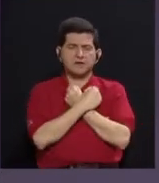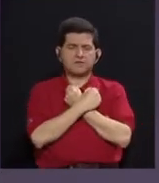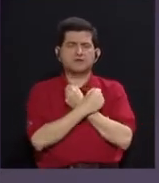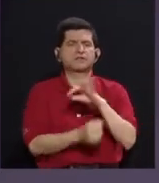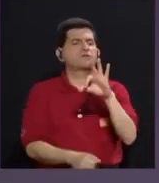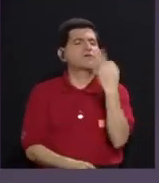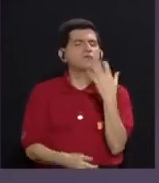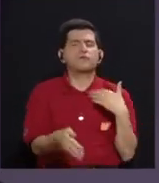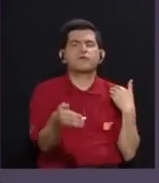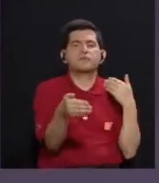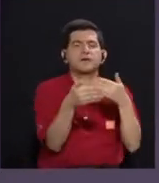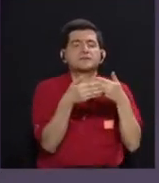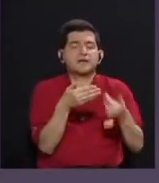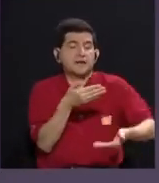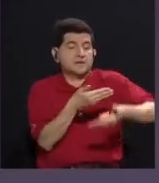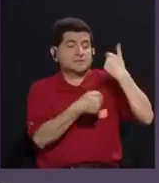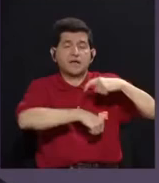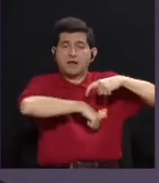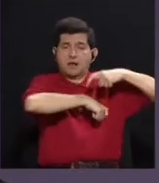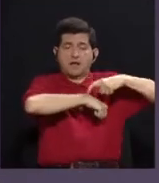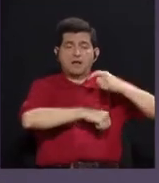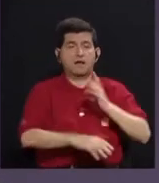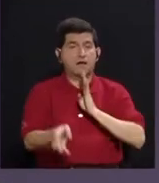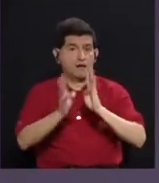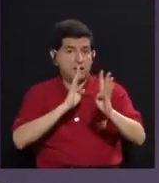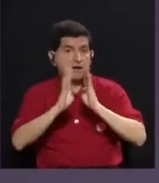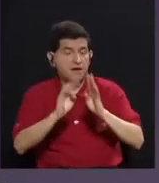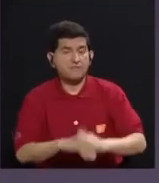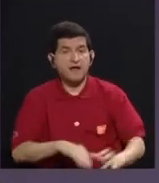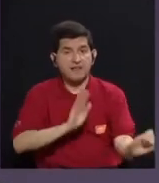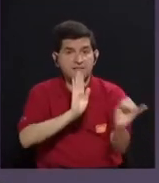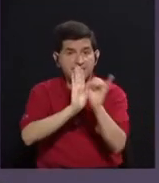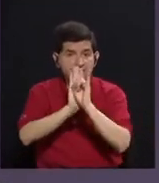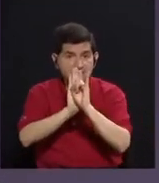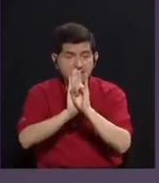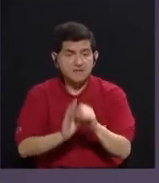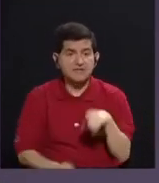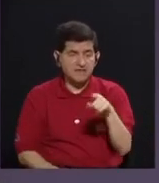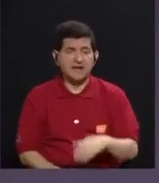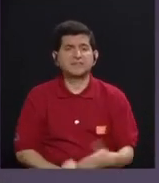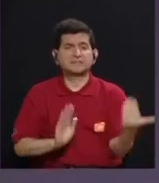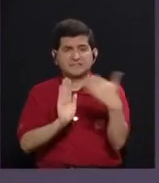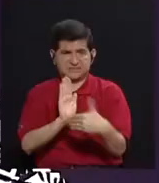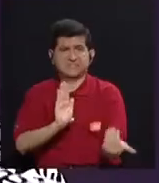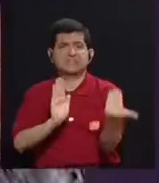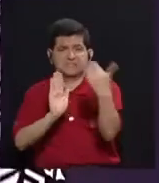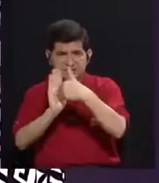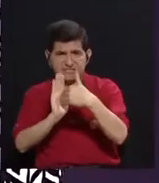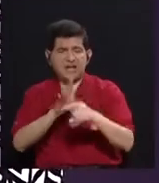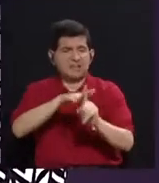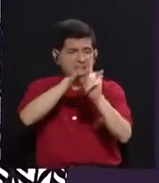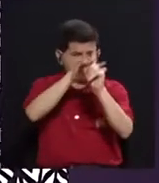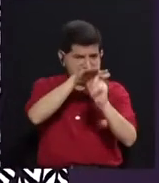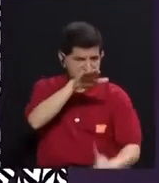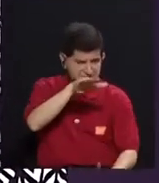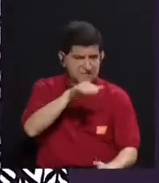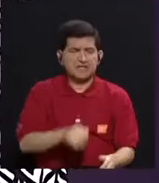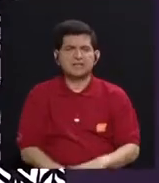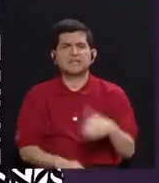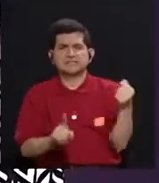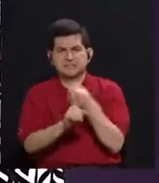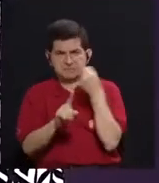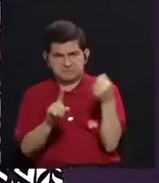una manera de acercarse a un pasado porque estamos hablando de identidades que han sido golpeadas, invisibilizadas y